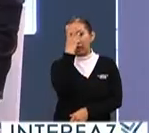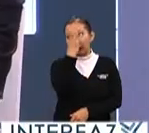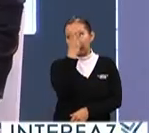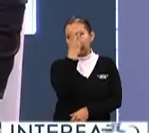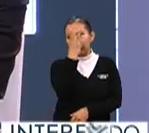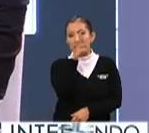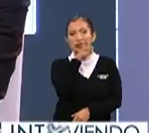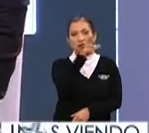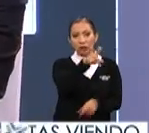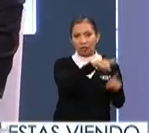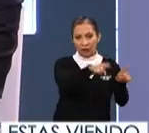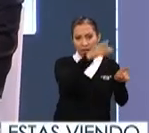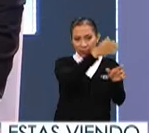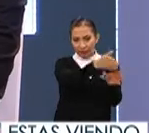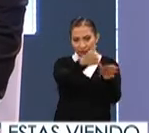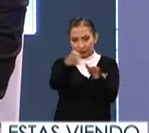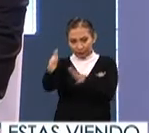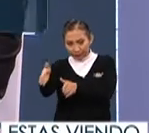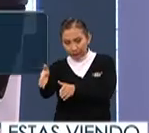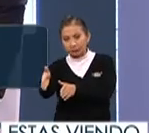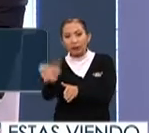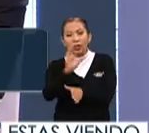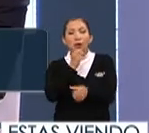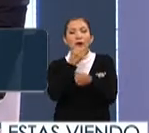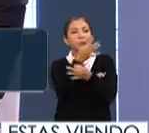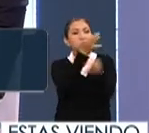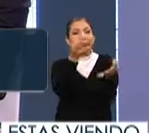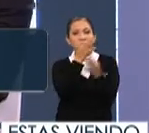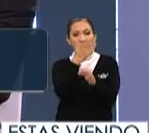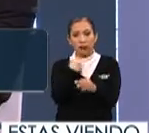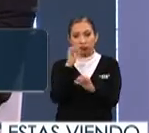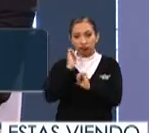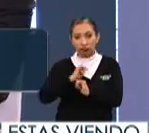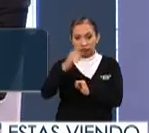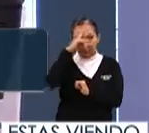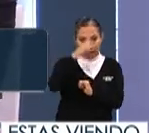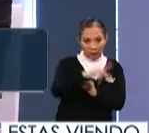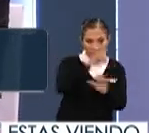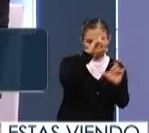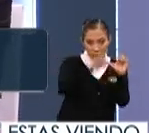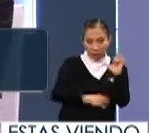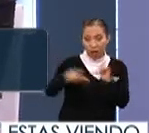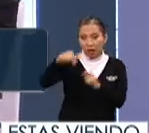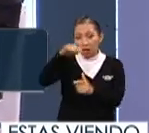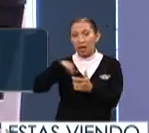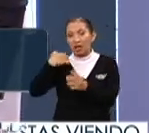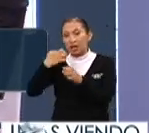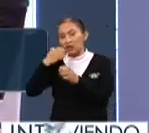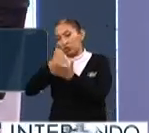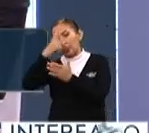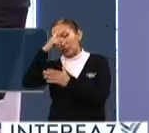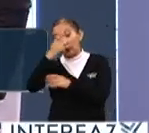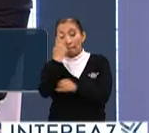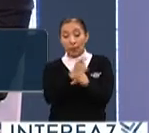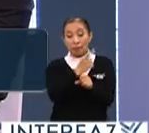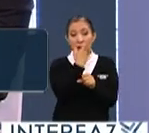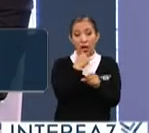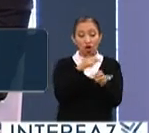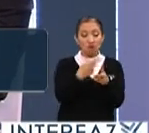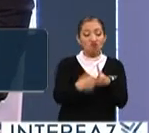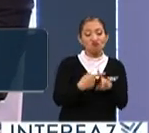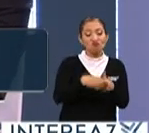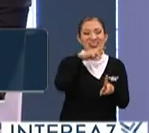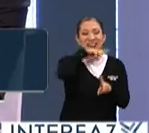resultados que vamos a estar comunicando a la ciudadanía, tanto las autoridades nacionales como las autoridades locales. El primero de ellos es los